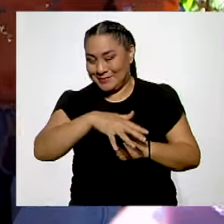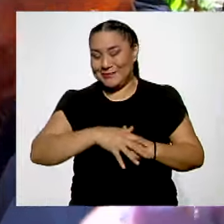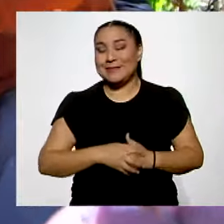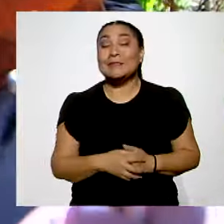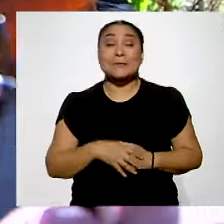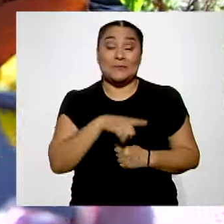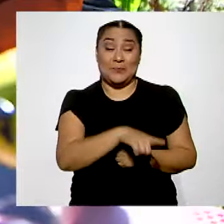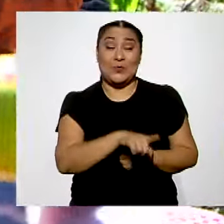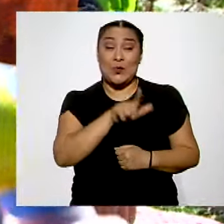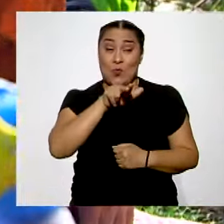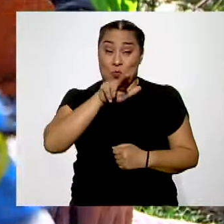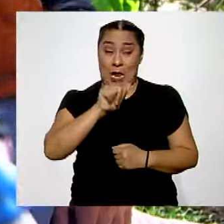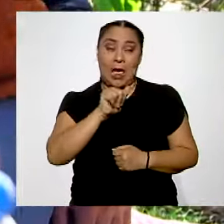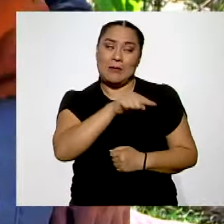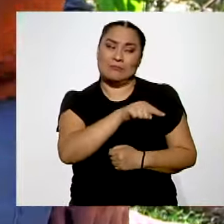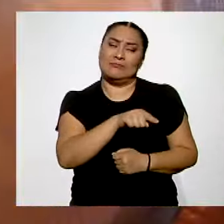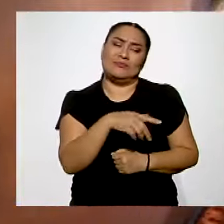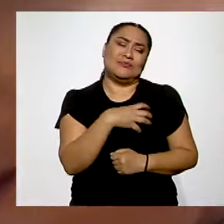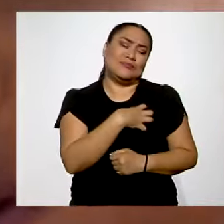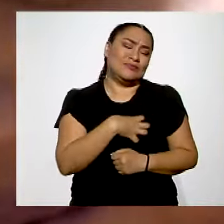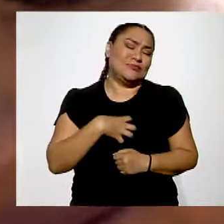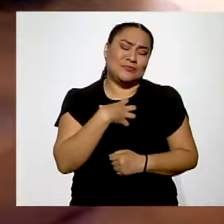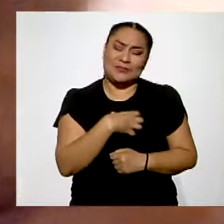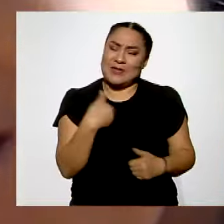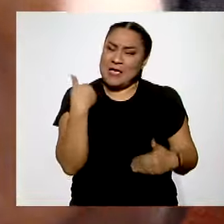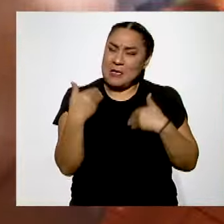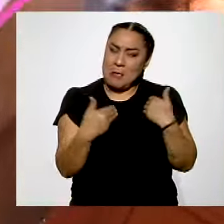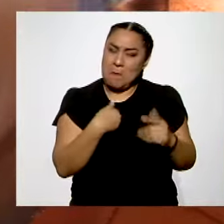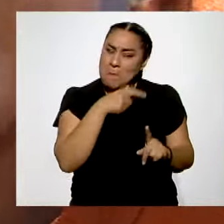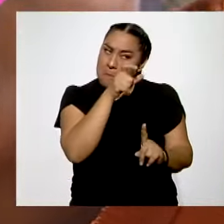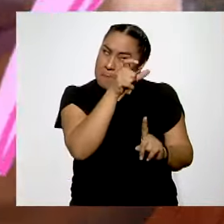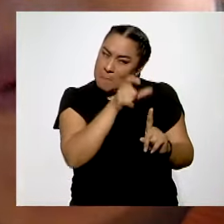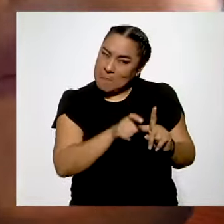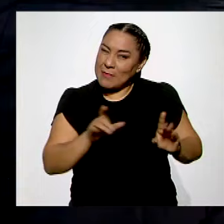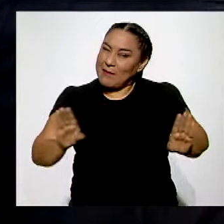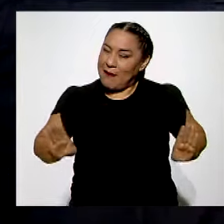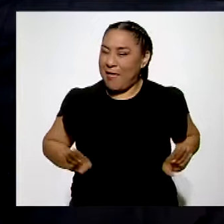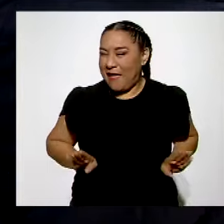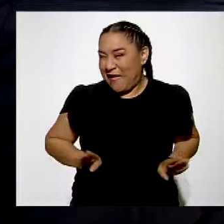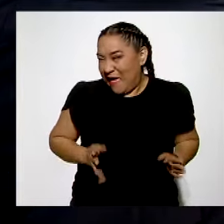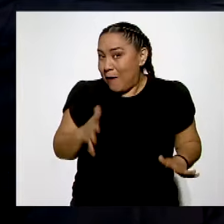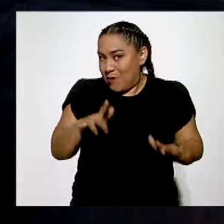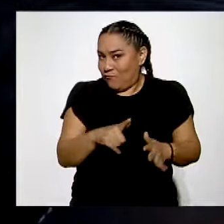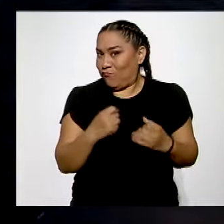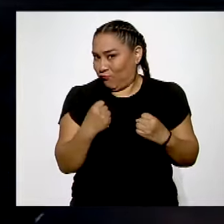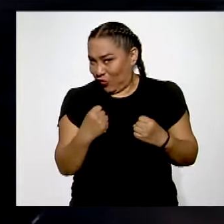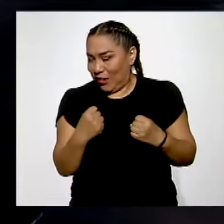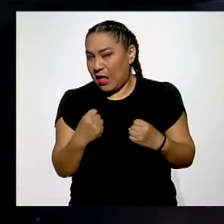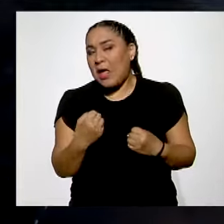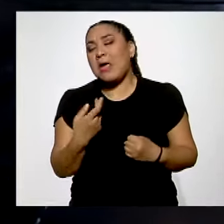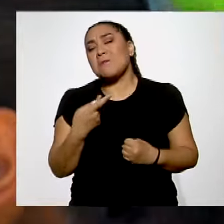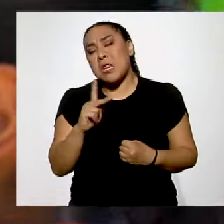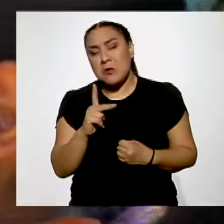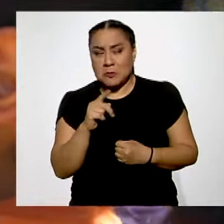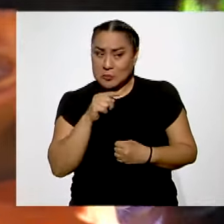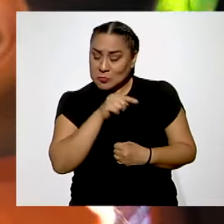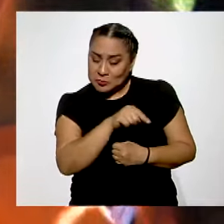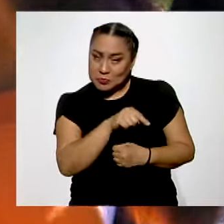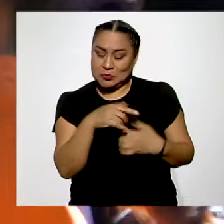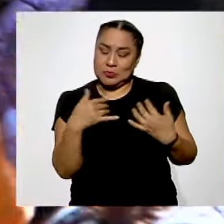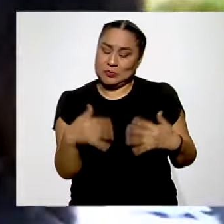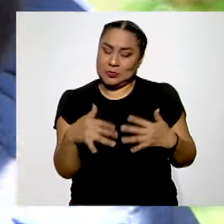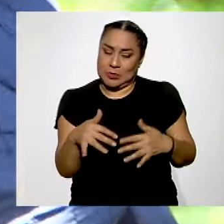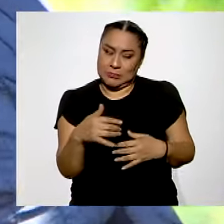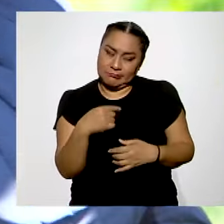Luna es una niña alegre y con un carácter un poco a veces fuerte, pero sin duda alguna